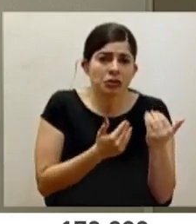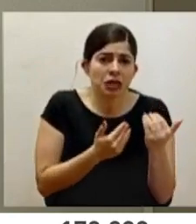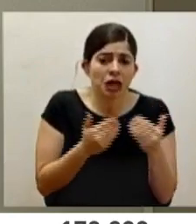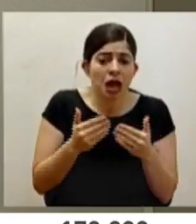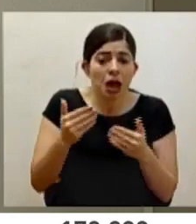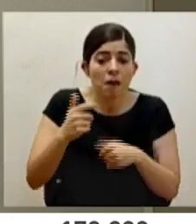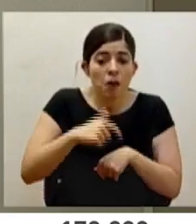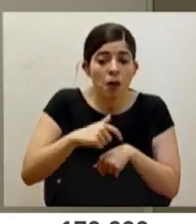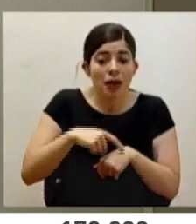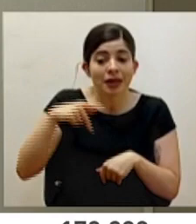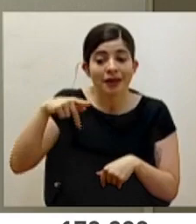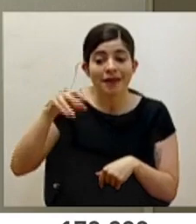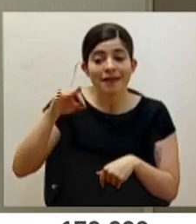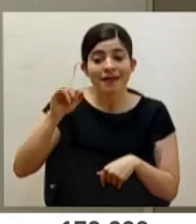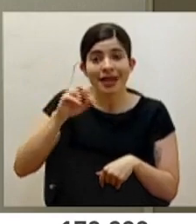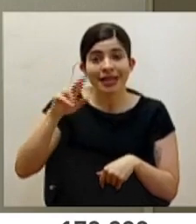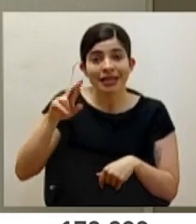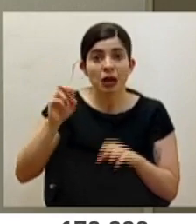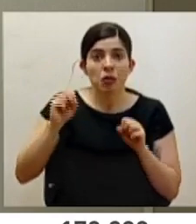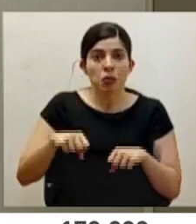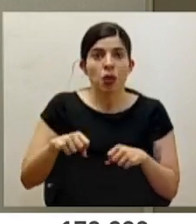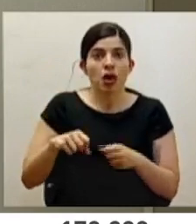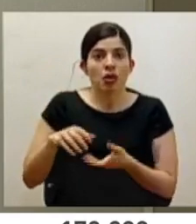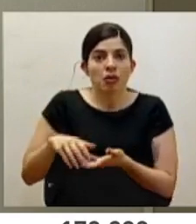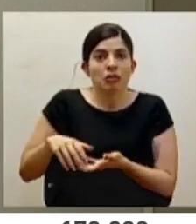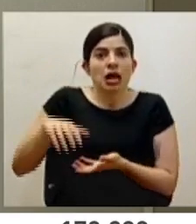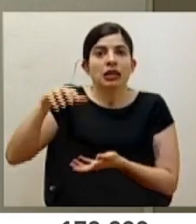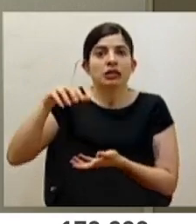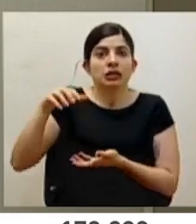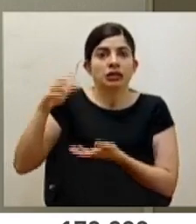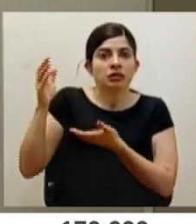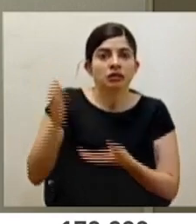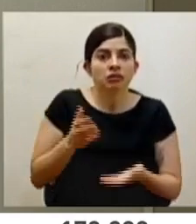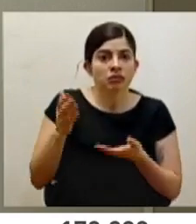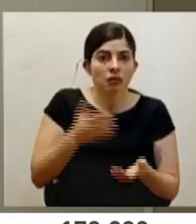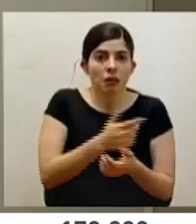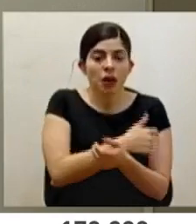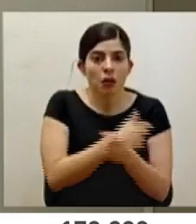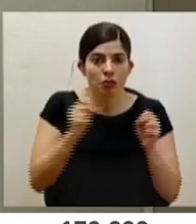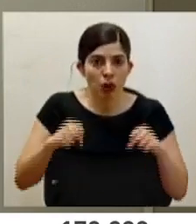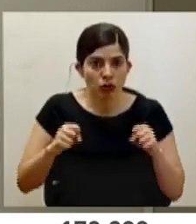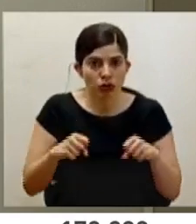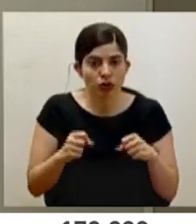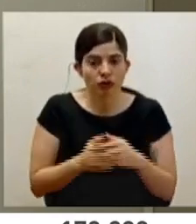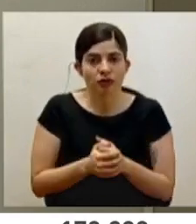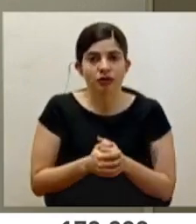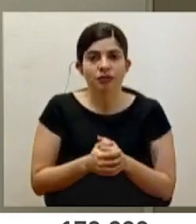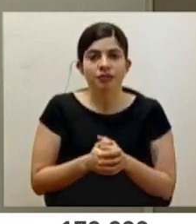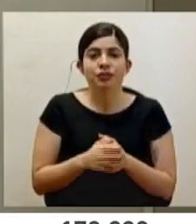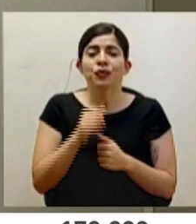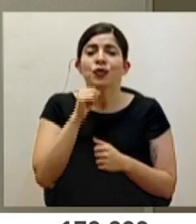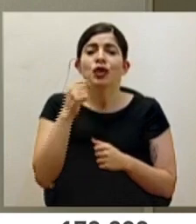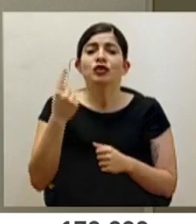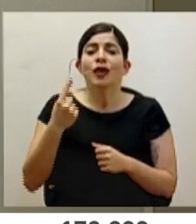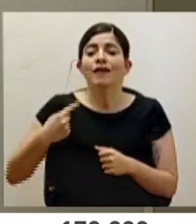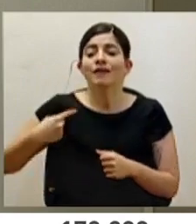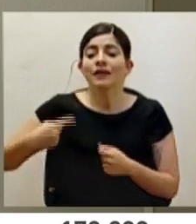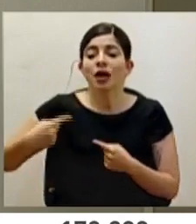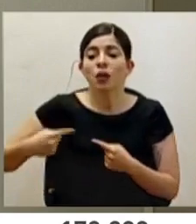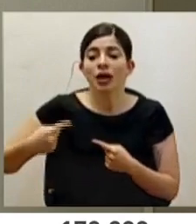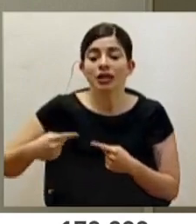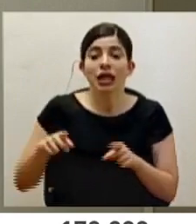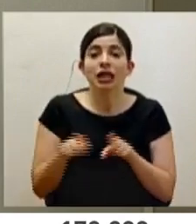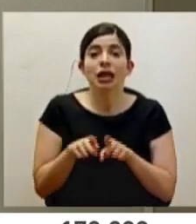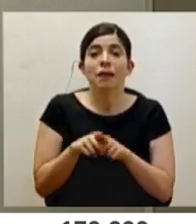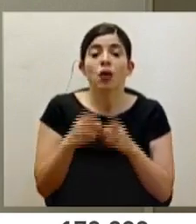algún momento Pfizer acelere la cantidad, o más bien aumente la cantidad de envíos de vacunas que nos hace, no tanto la frecuencia de envíos, sino la